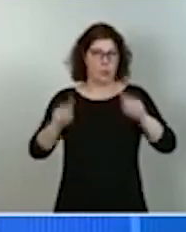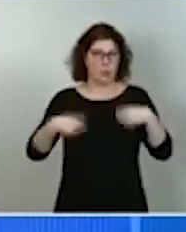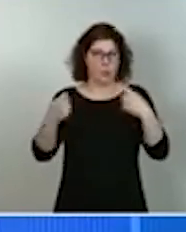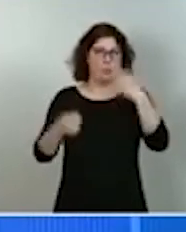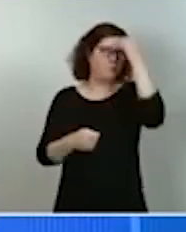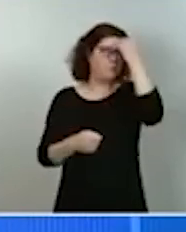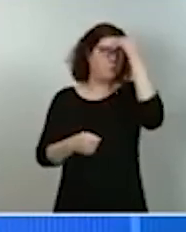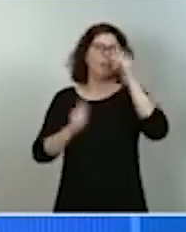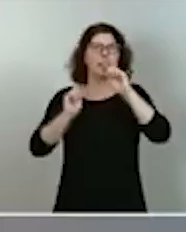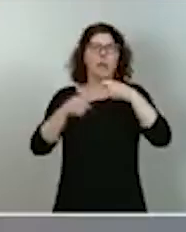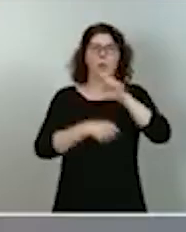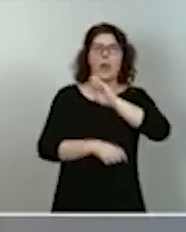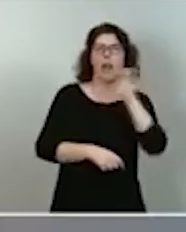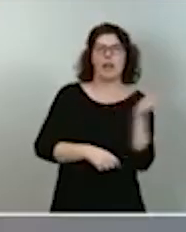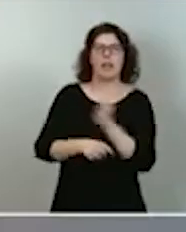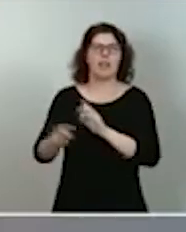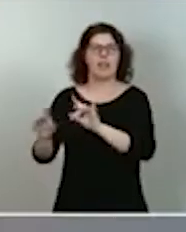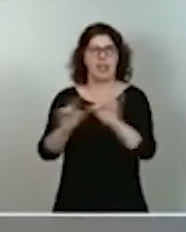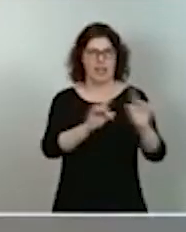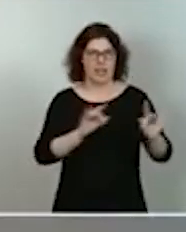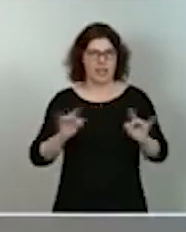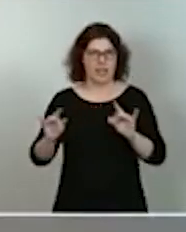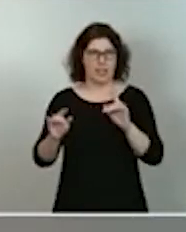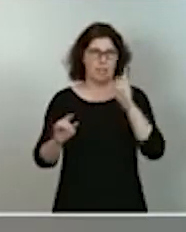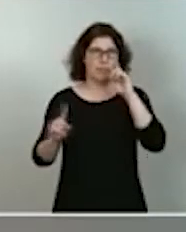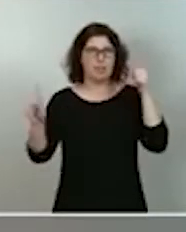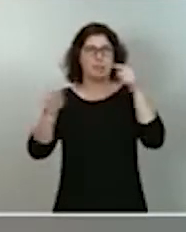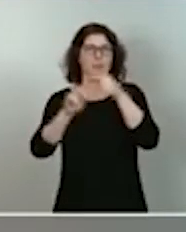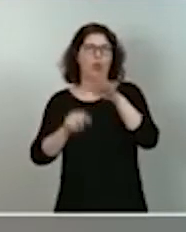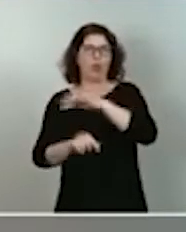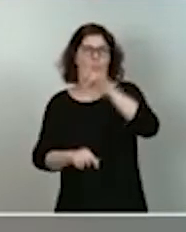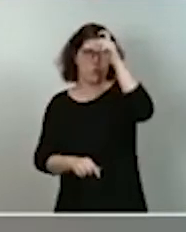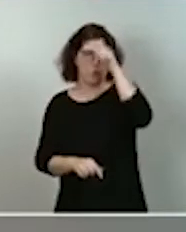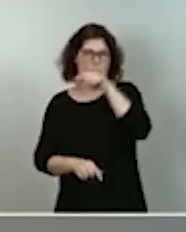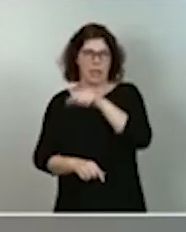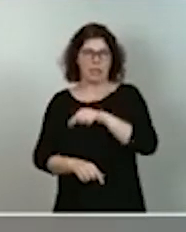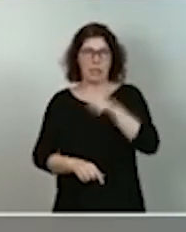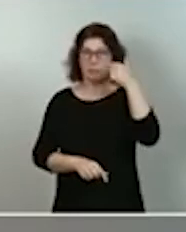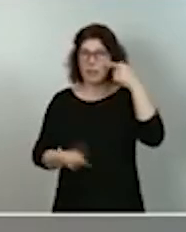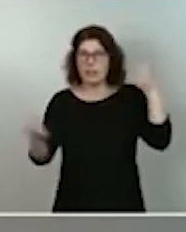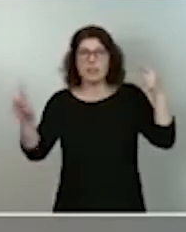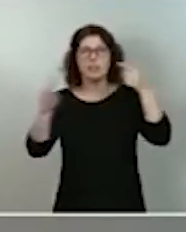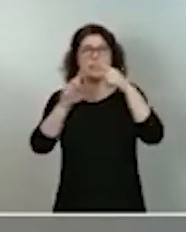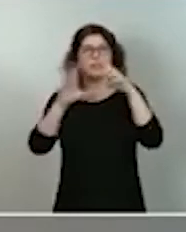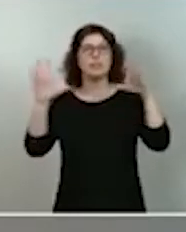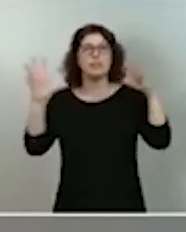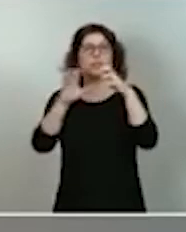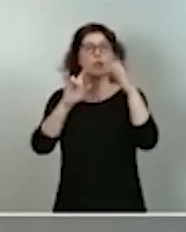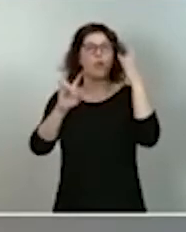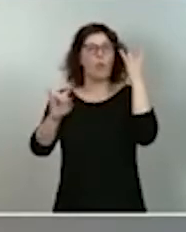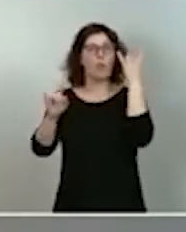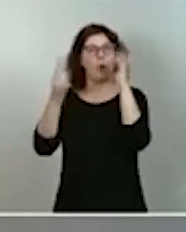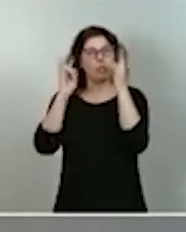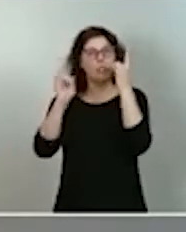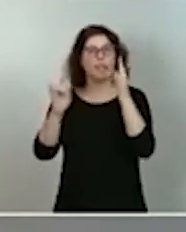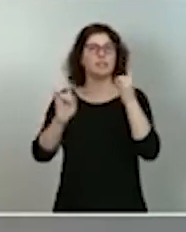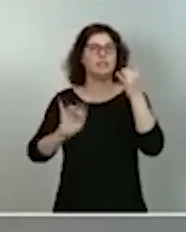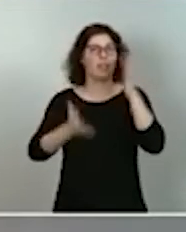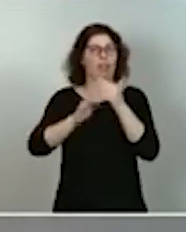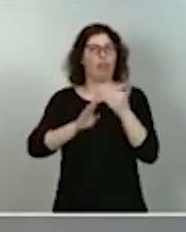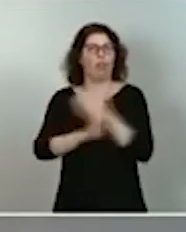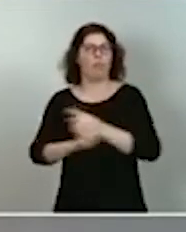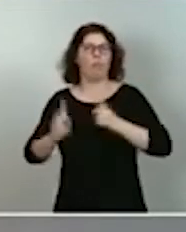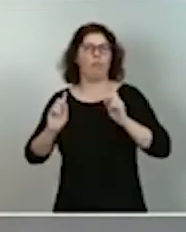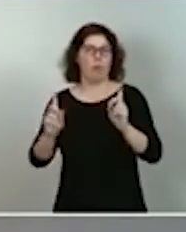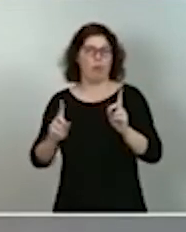terrestre, particularmente importante en zonas rurales, con dedicación especial a bosques y prevención de incendios, esto que nos asola